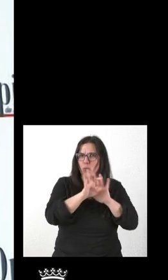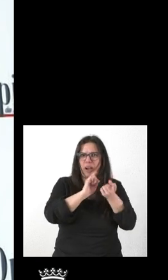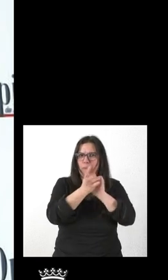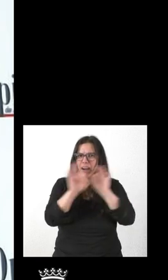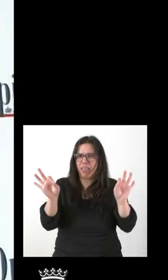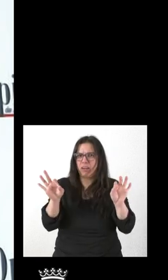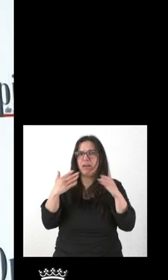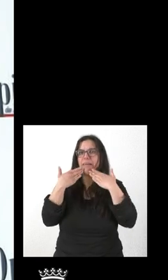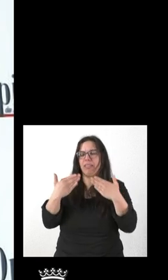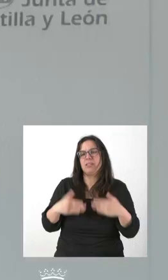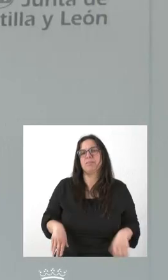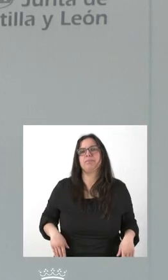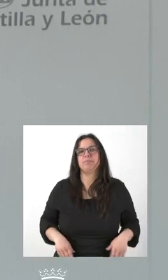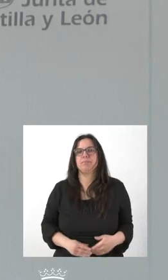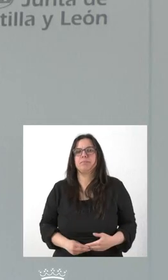Muchas gracias.